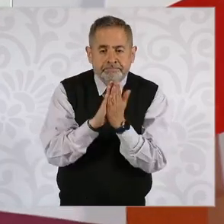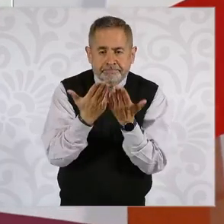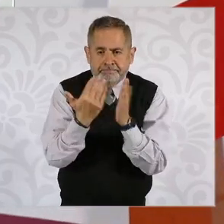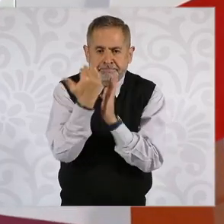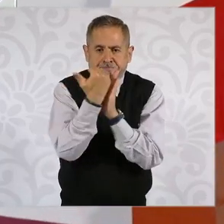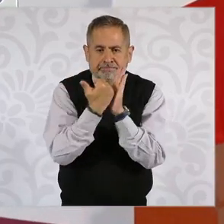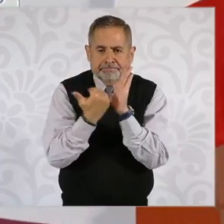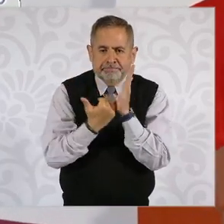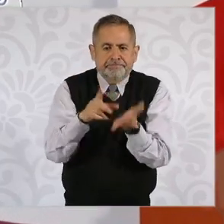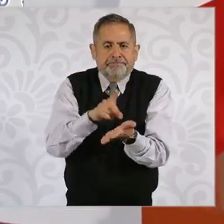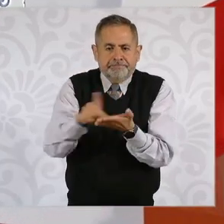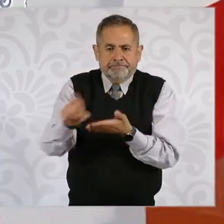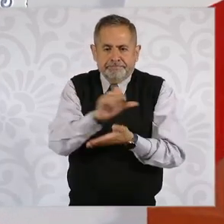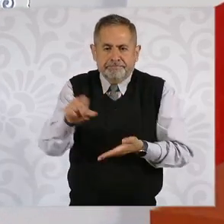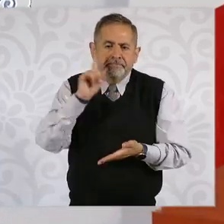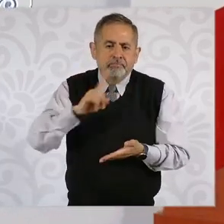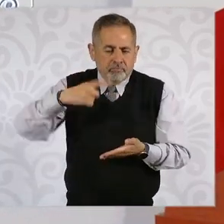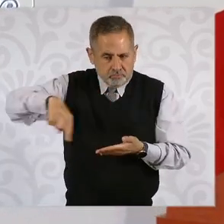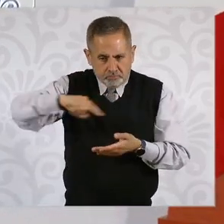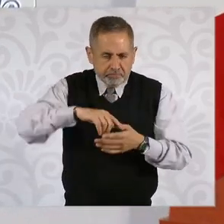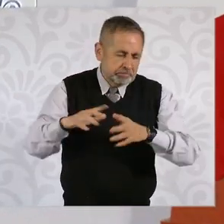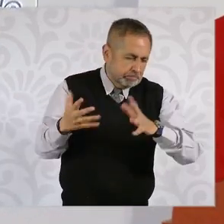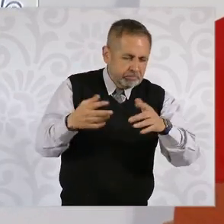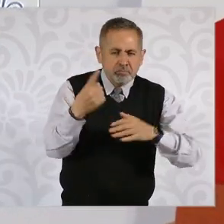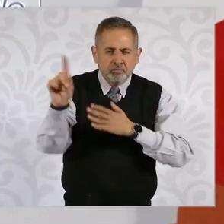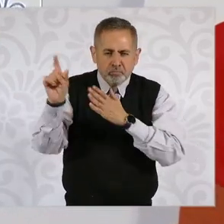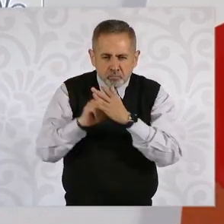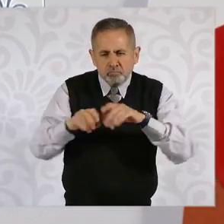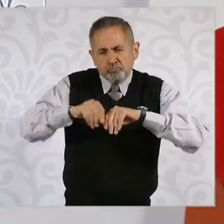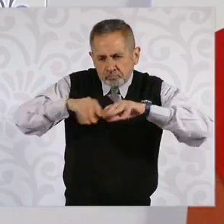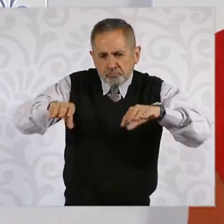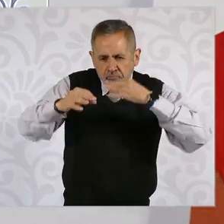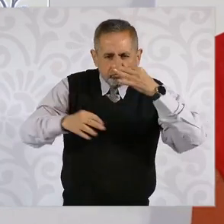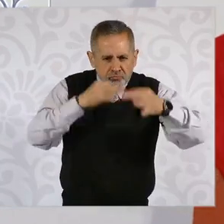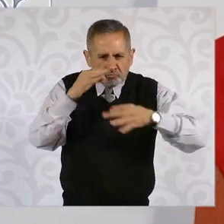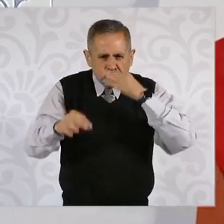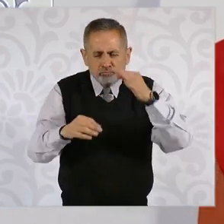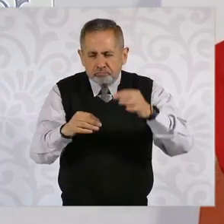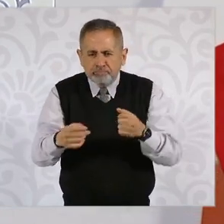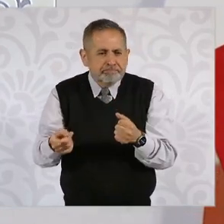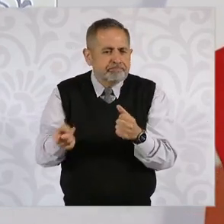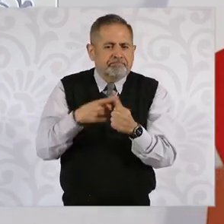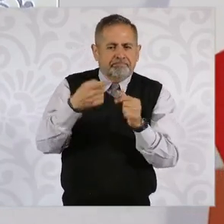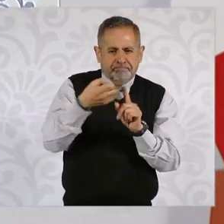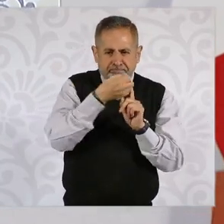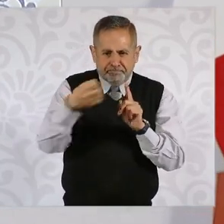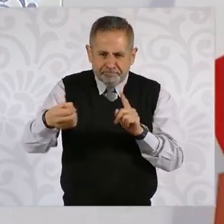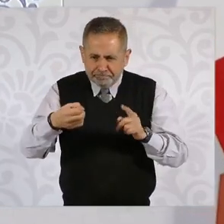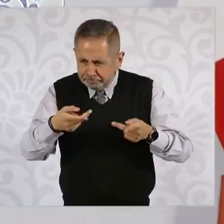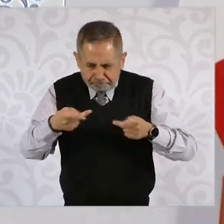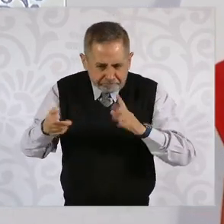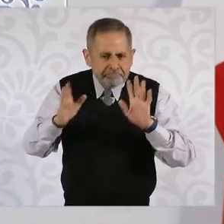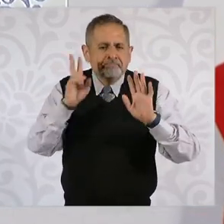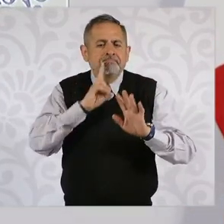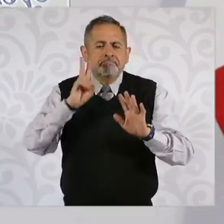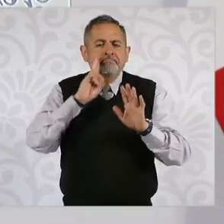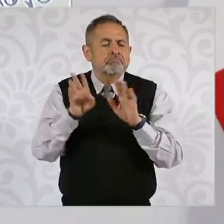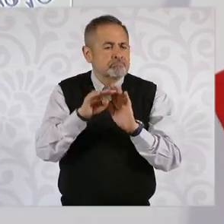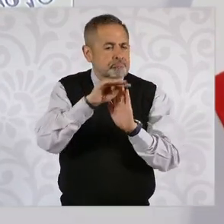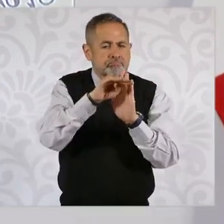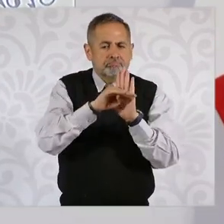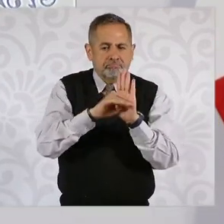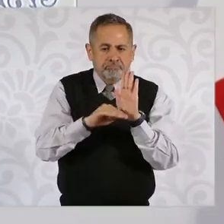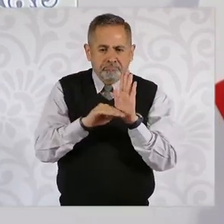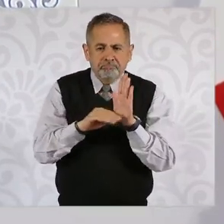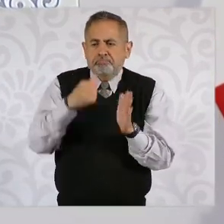Entonces, dimos un mes más o menos para que se pueda tener un primer documento de la cartilla